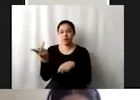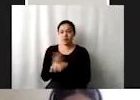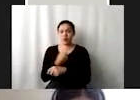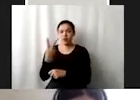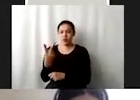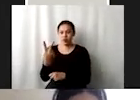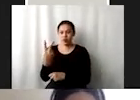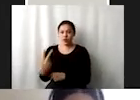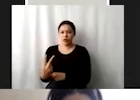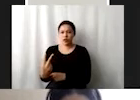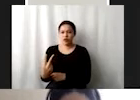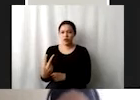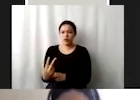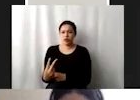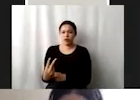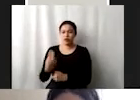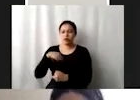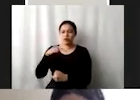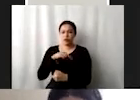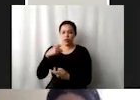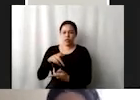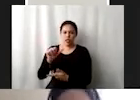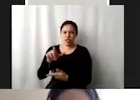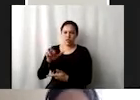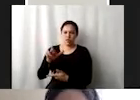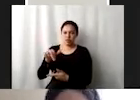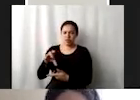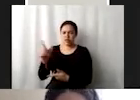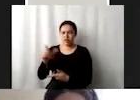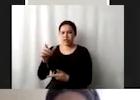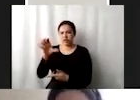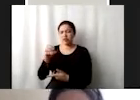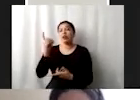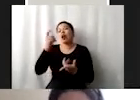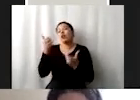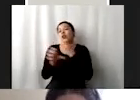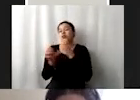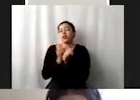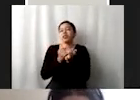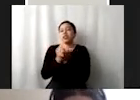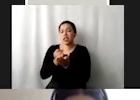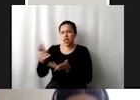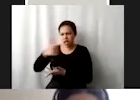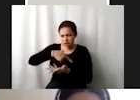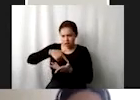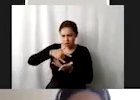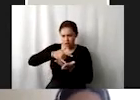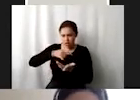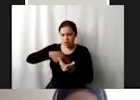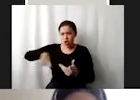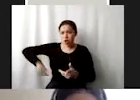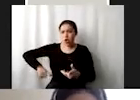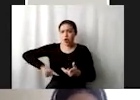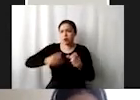hemos facilitado nosotros con México, por ejemplo, pero hay otras iniciativas que lo están haciendo, gobiernos locales que lo están haciendo, entonces